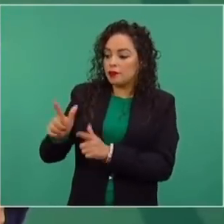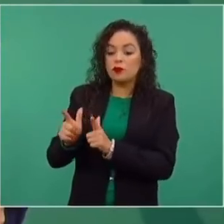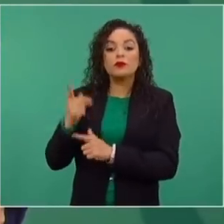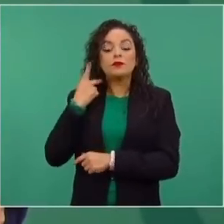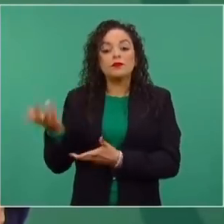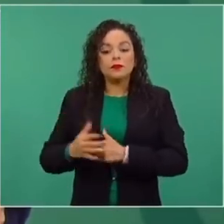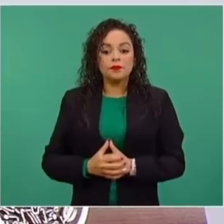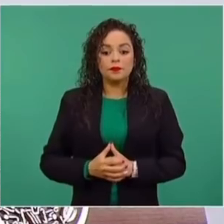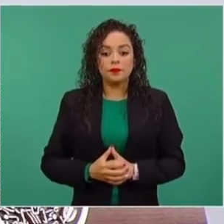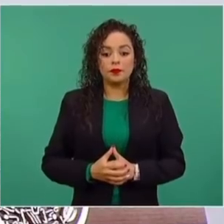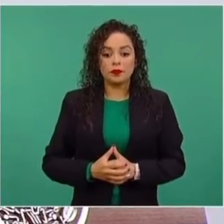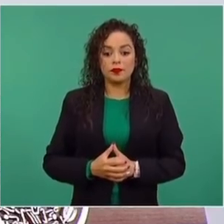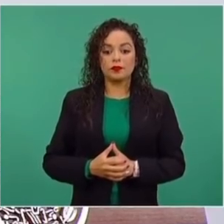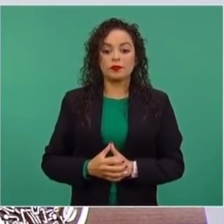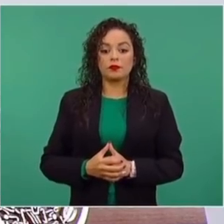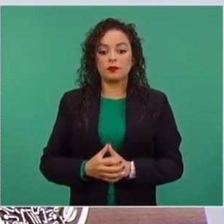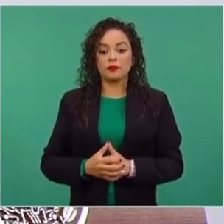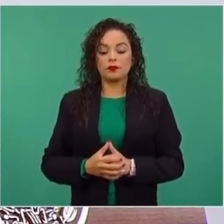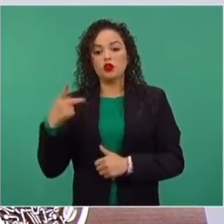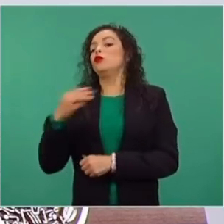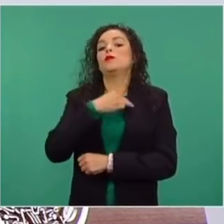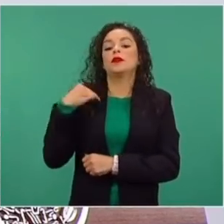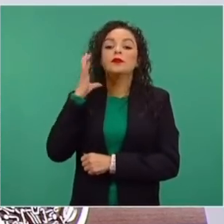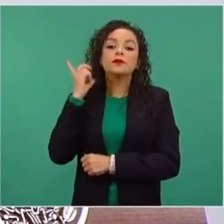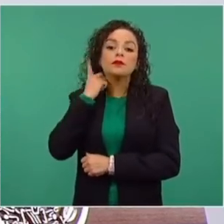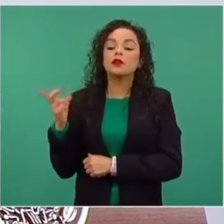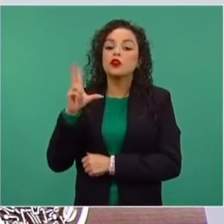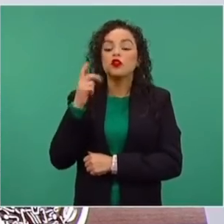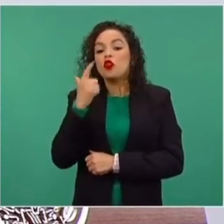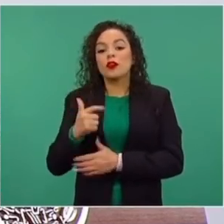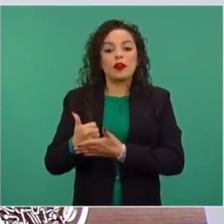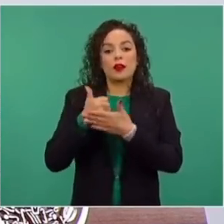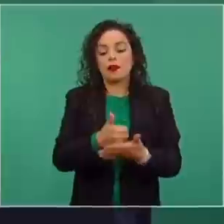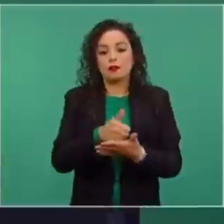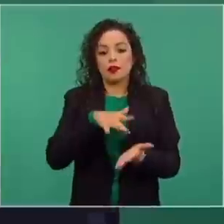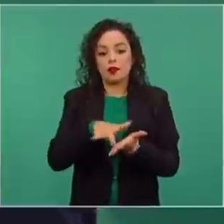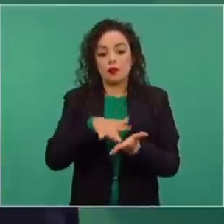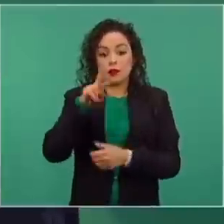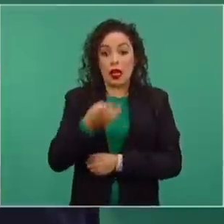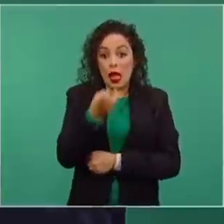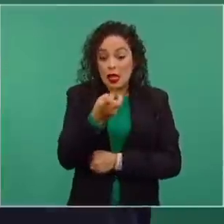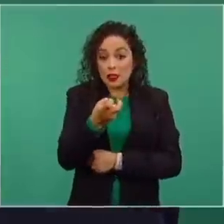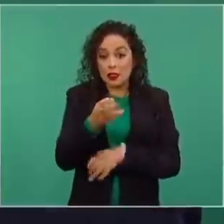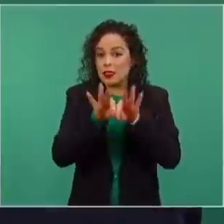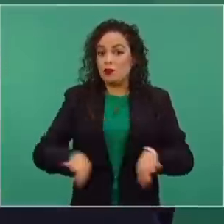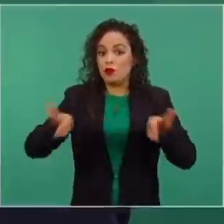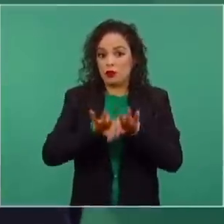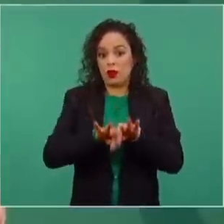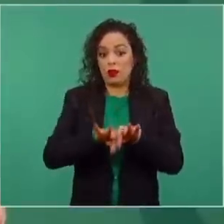un partido, sus legisladores no ayudaron a algo que es justo,